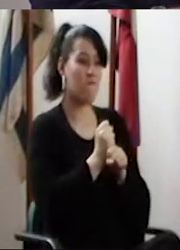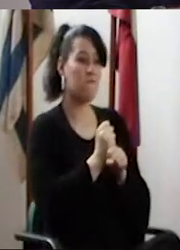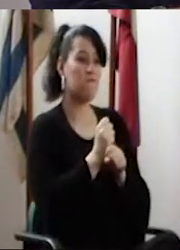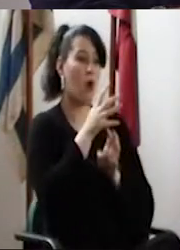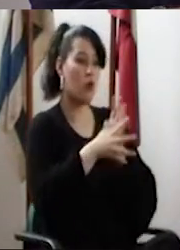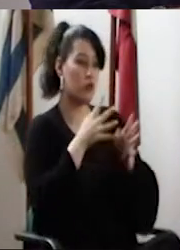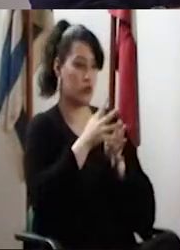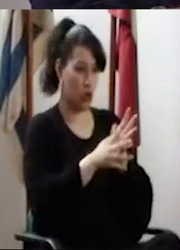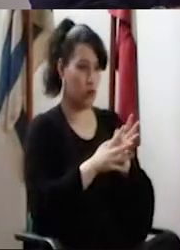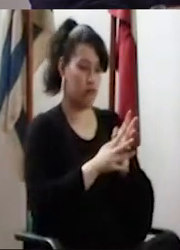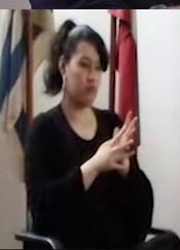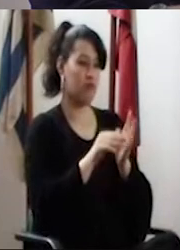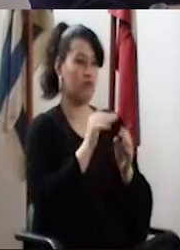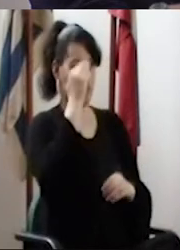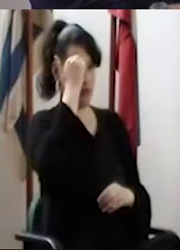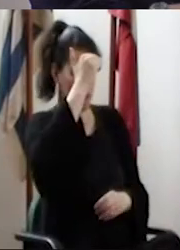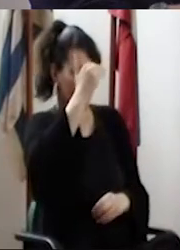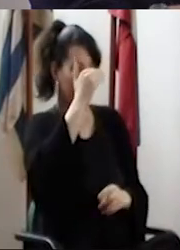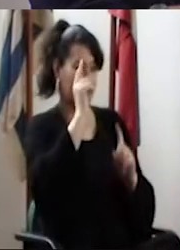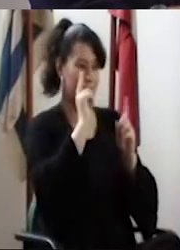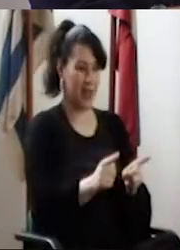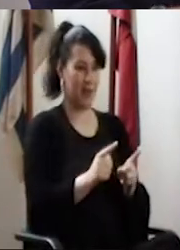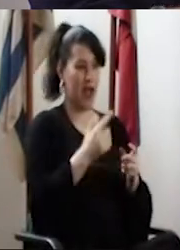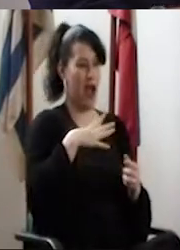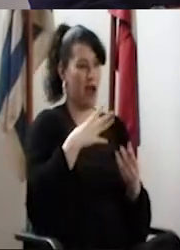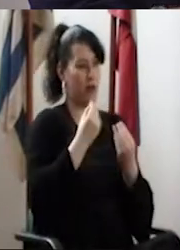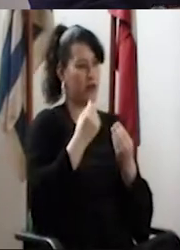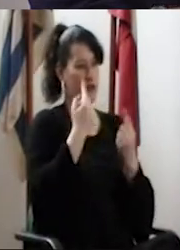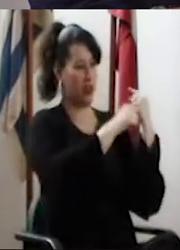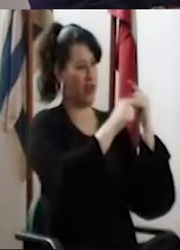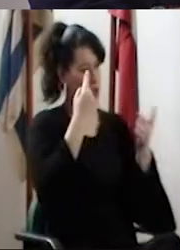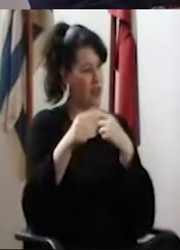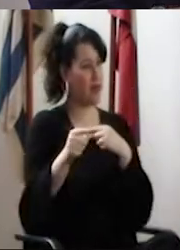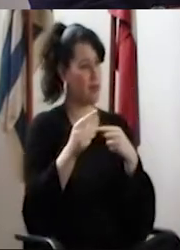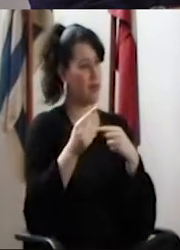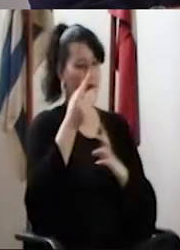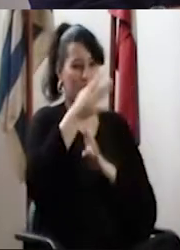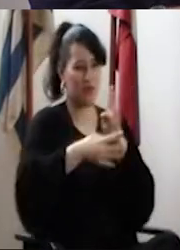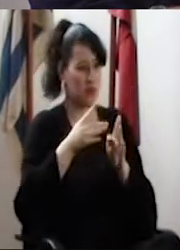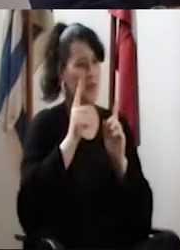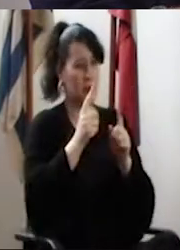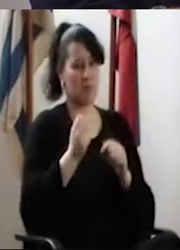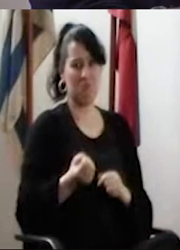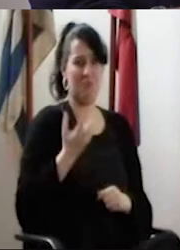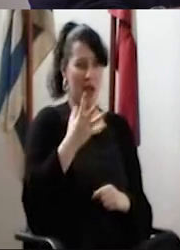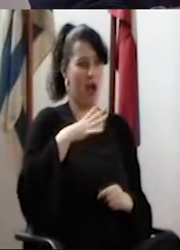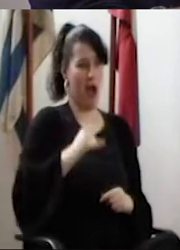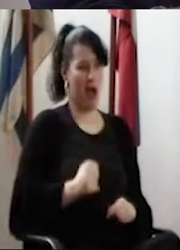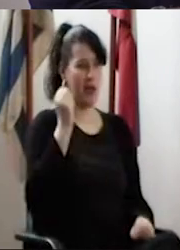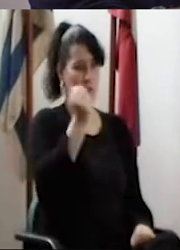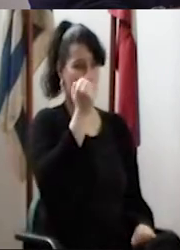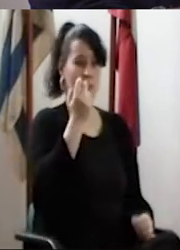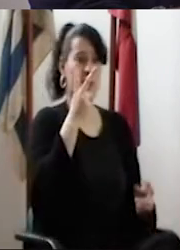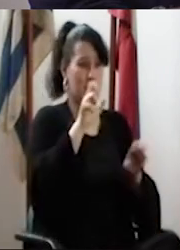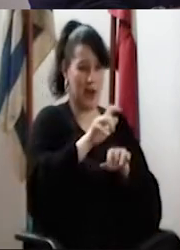en la universidad. Tiene que ver con lo que recién decía Alejandro. El reconocer que hay otras funciones que son muy valiosas en la universidad porque